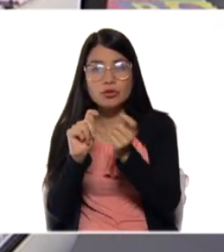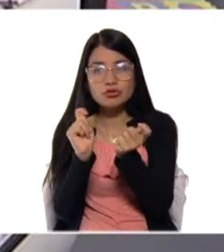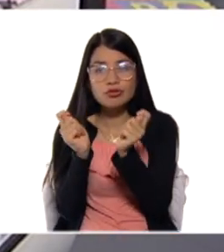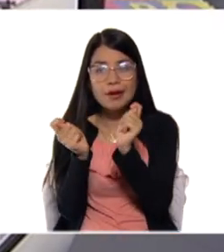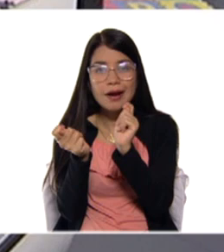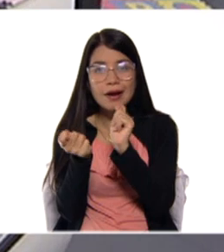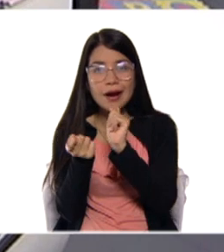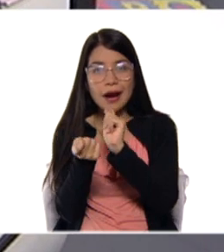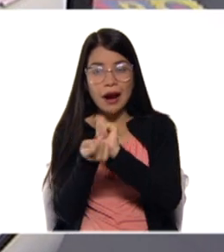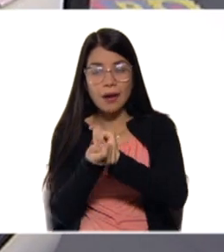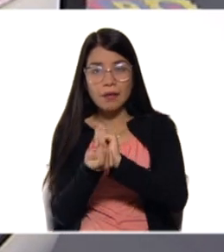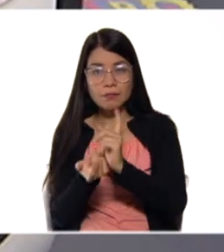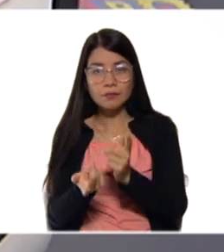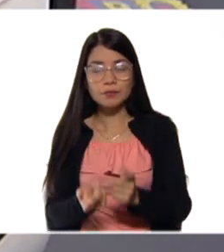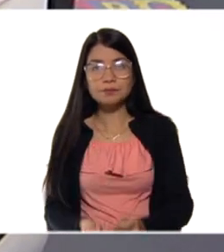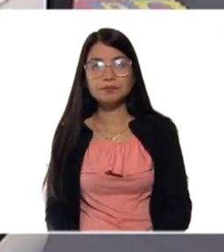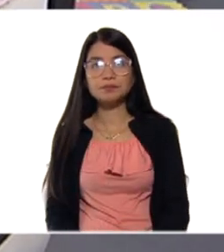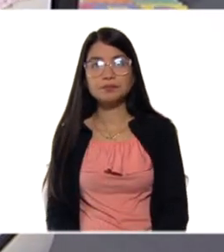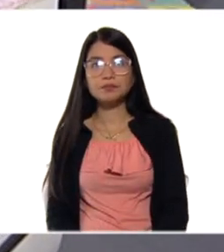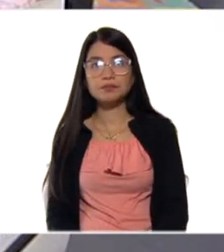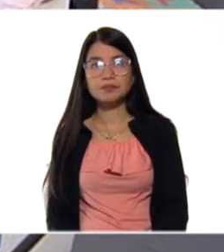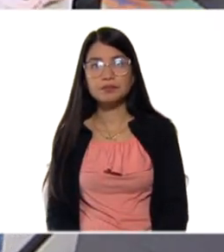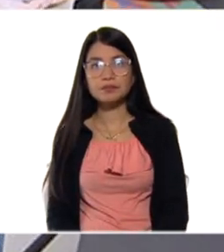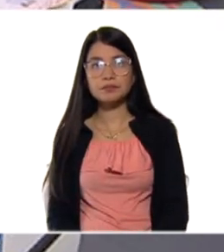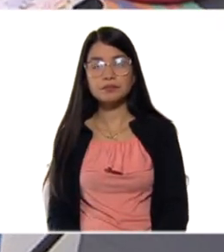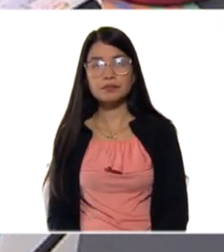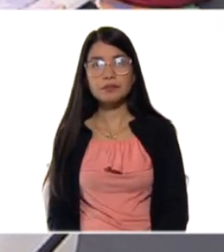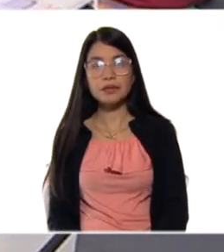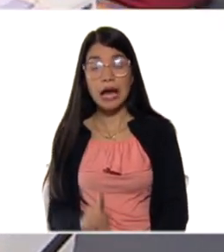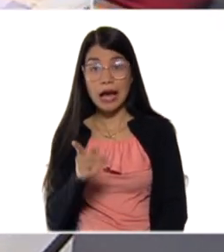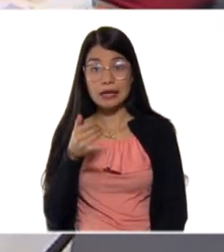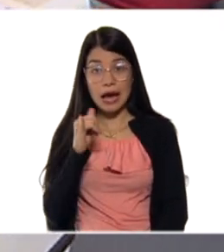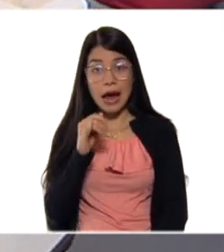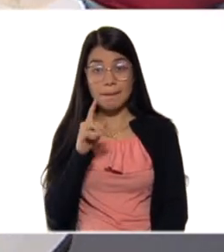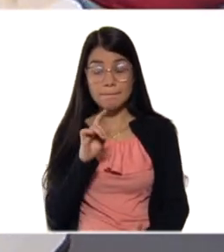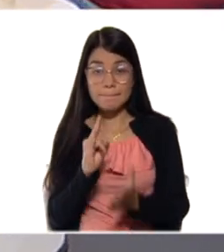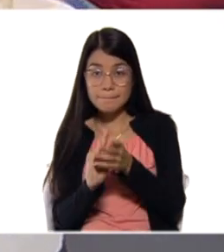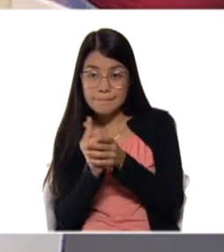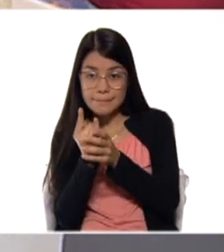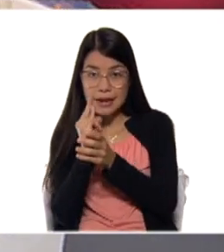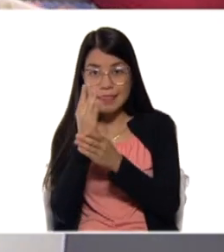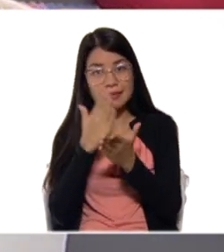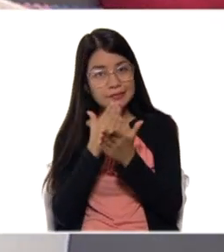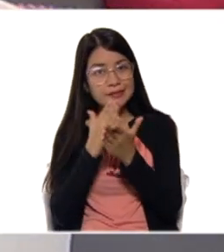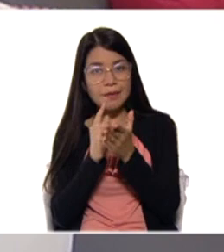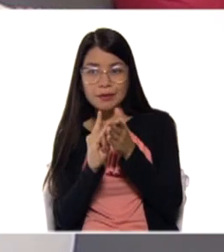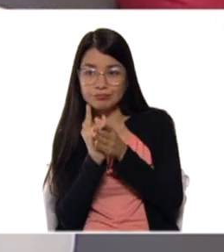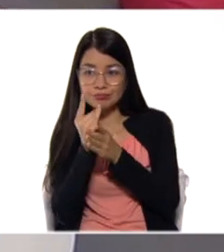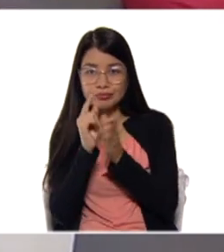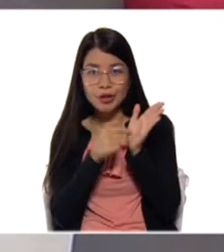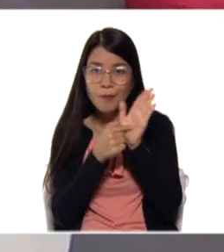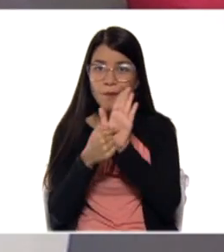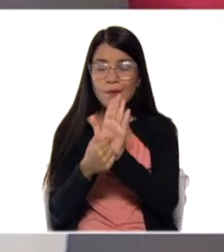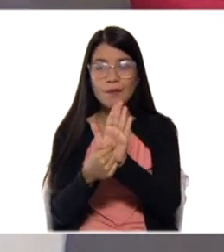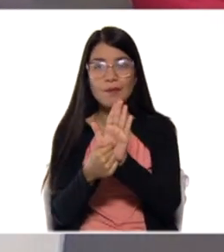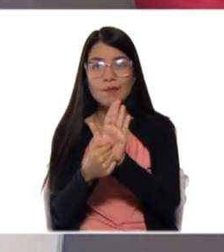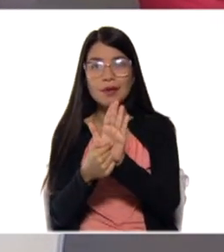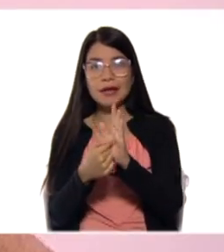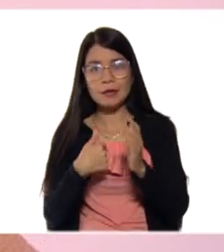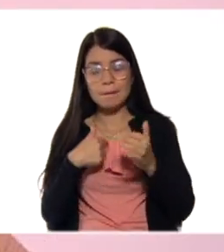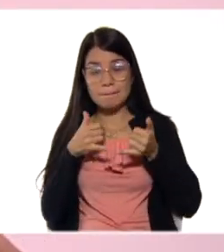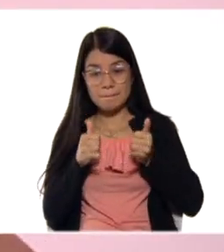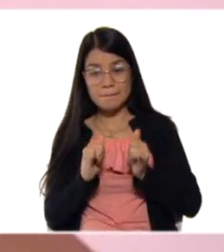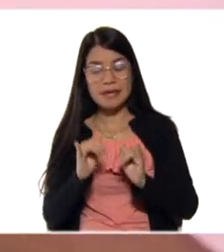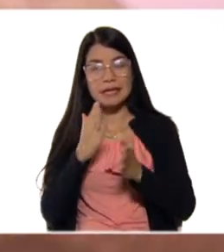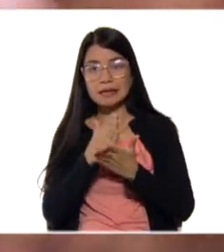a nuestro programa. Bien. Nuestra plantica que mi hija siempre cuida y